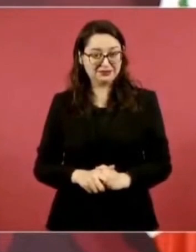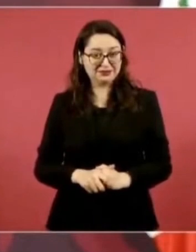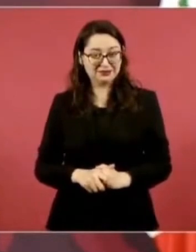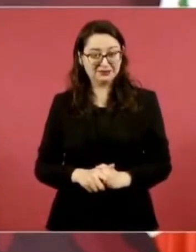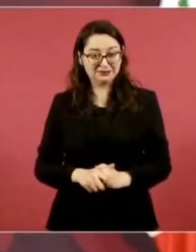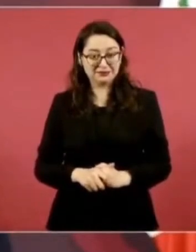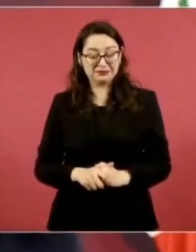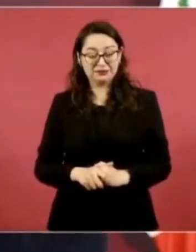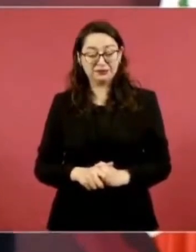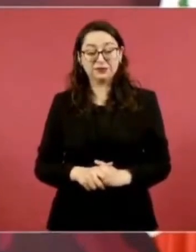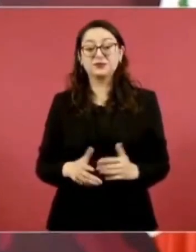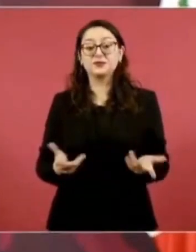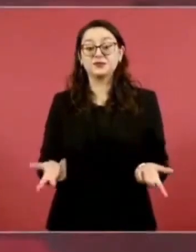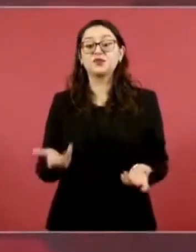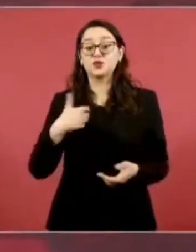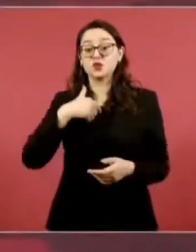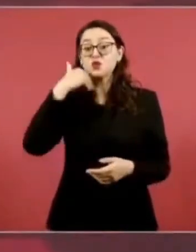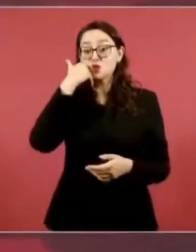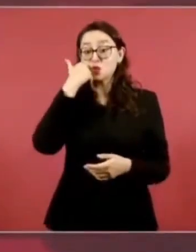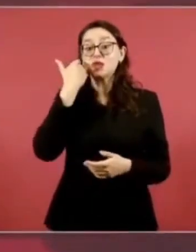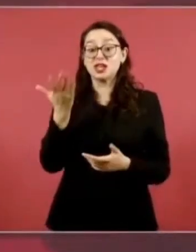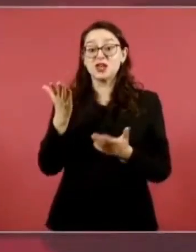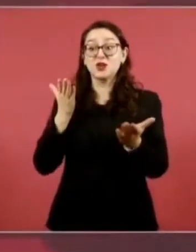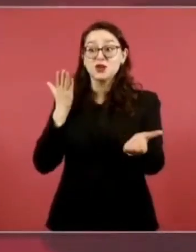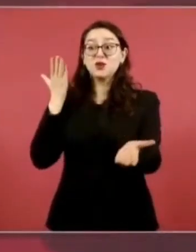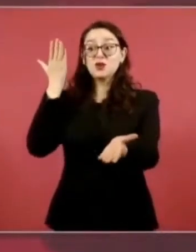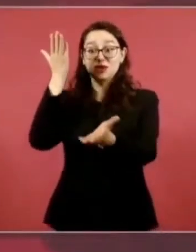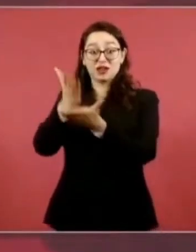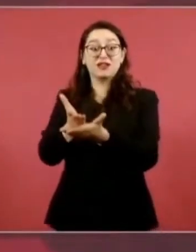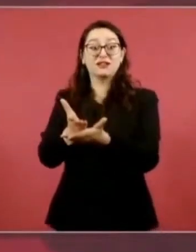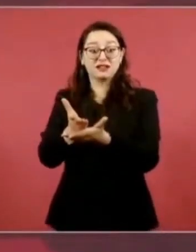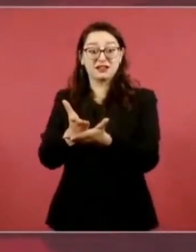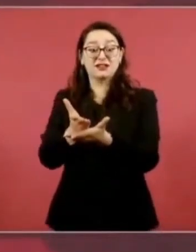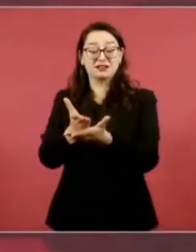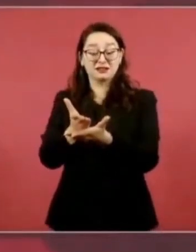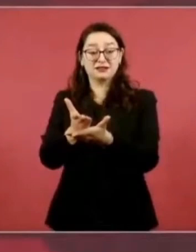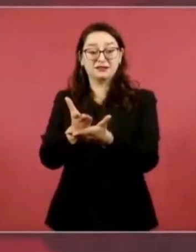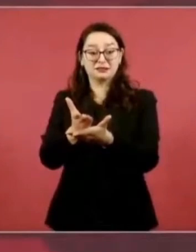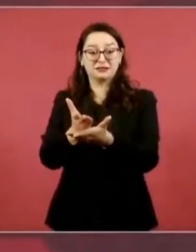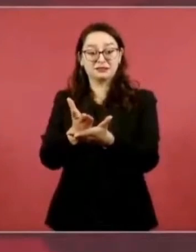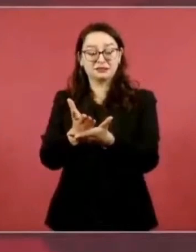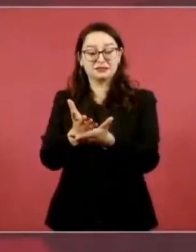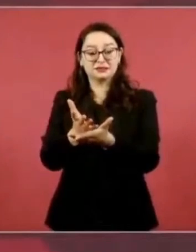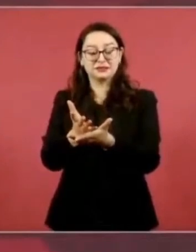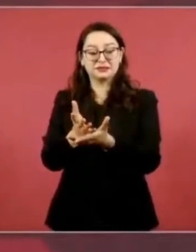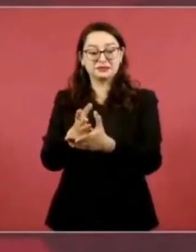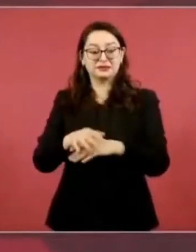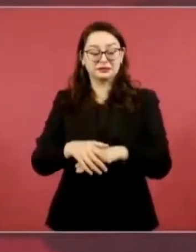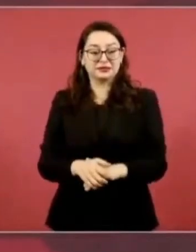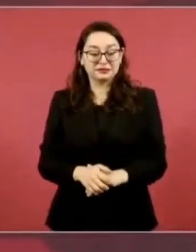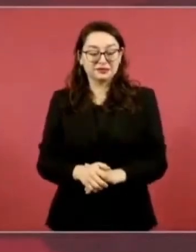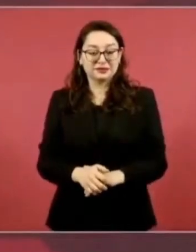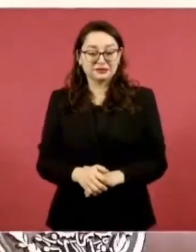Y ahora quiero ir porque me están invitando